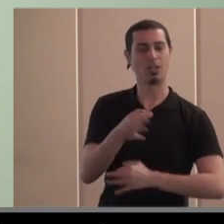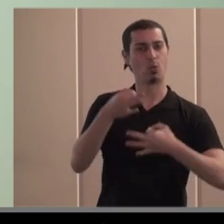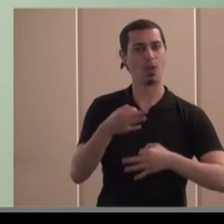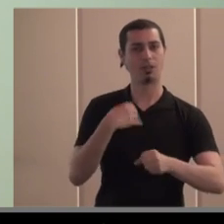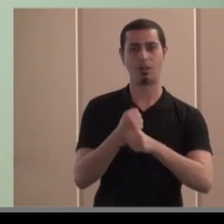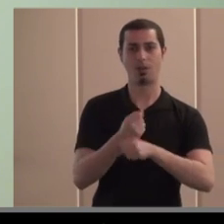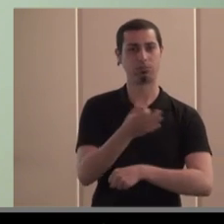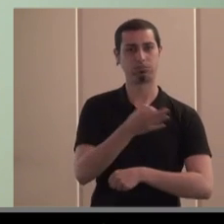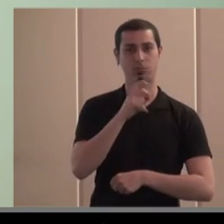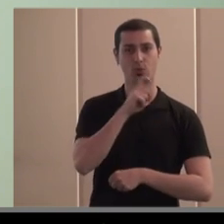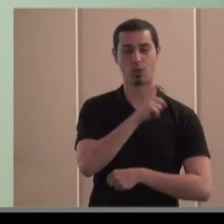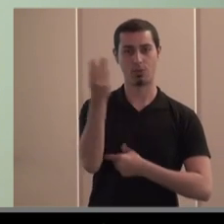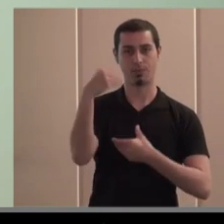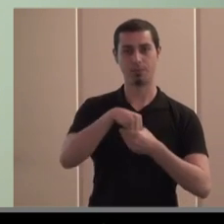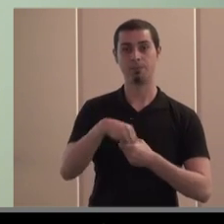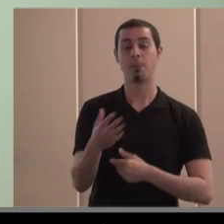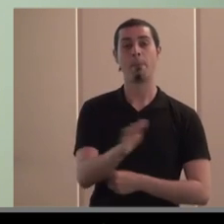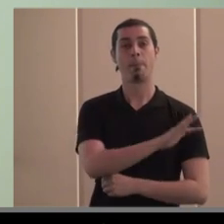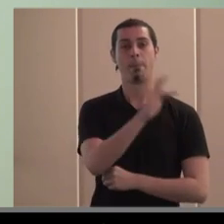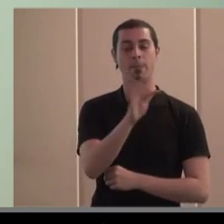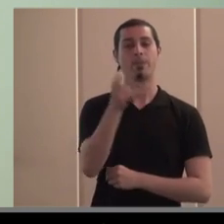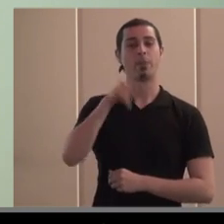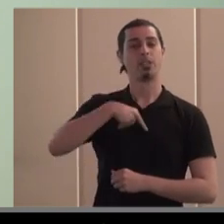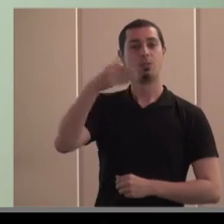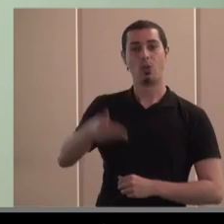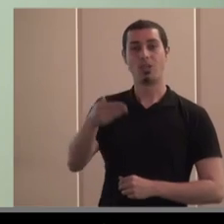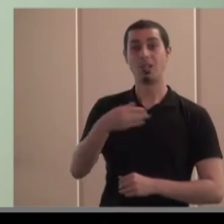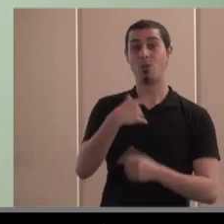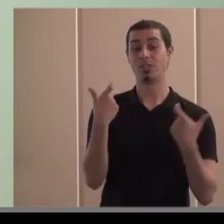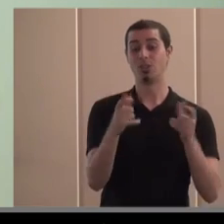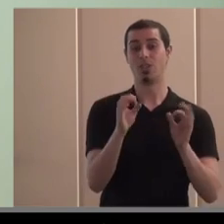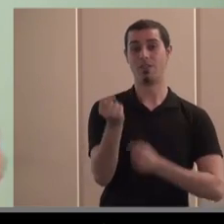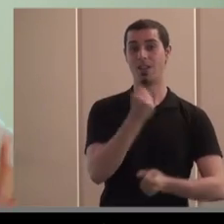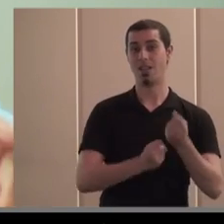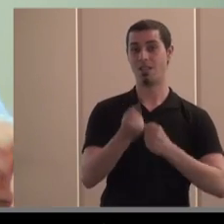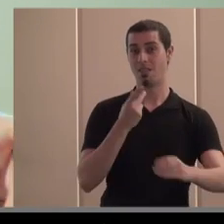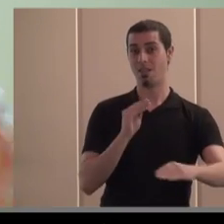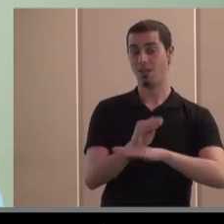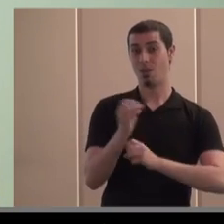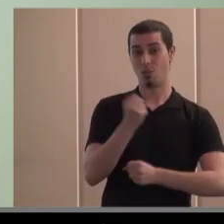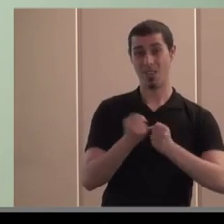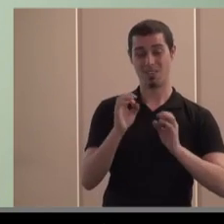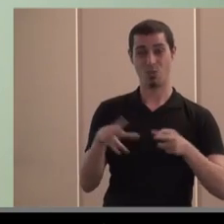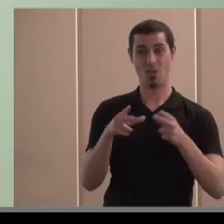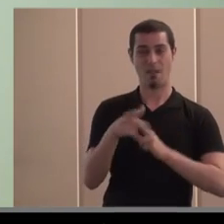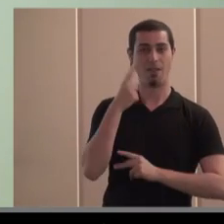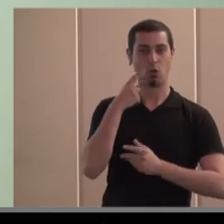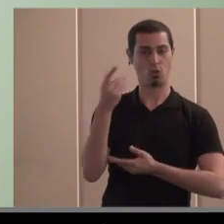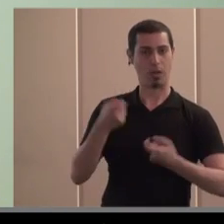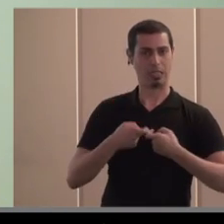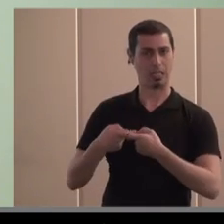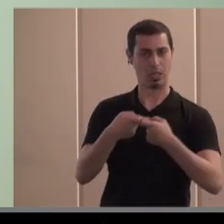la fundación a su vez es fundamental también que el sector financiero de la economía social los bancos cooperativos